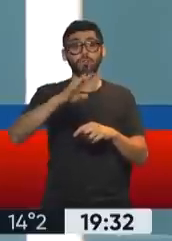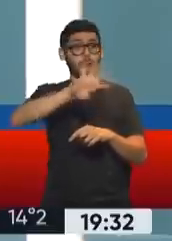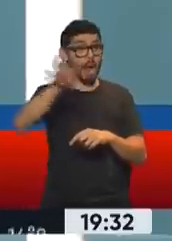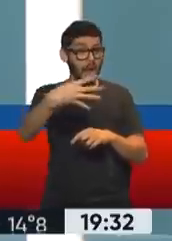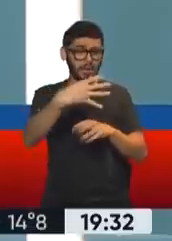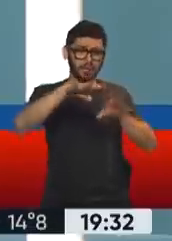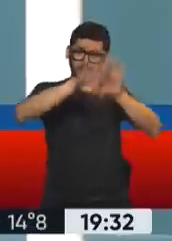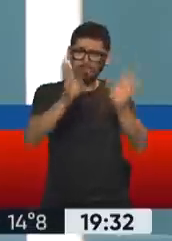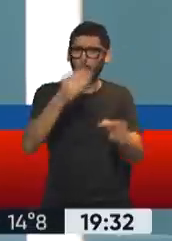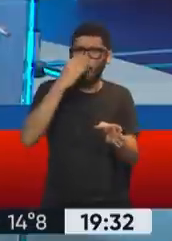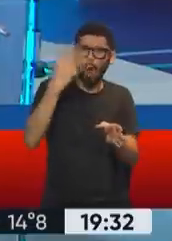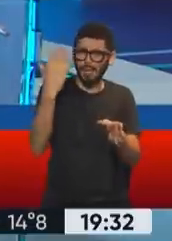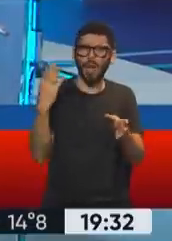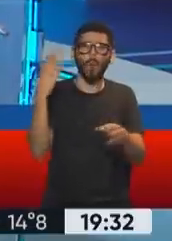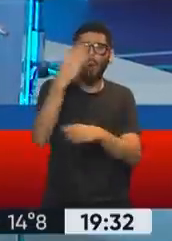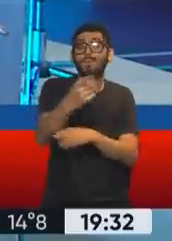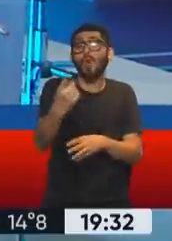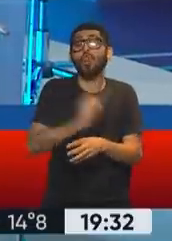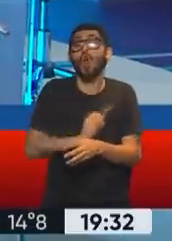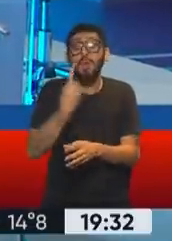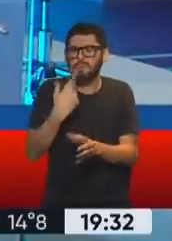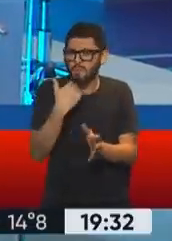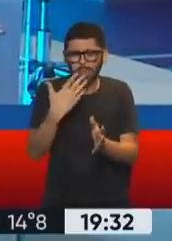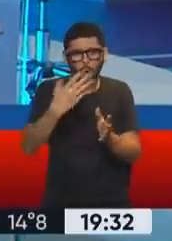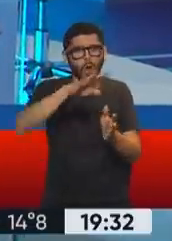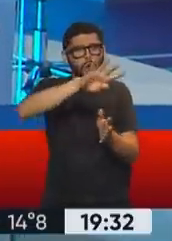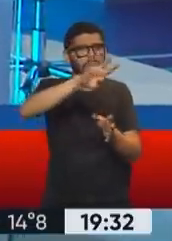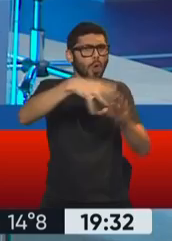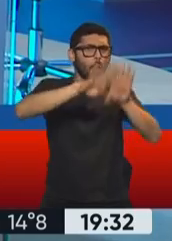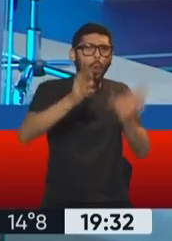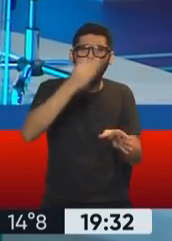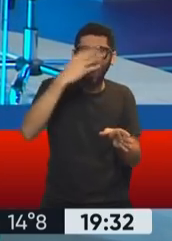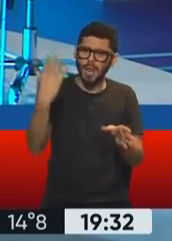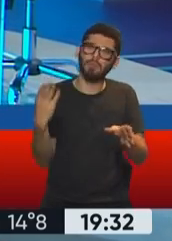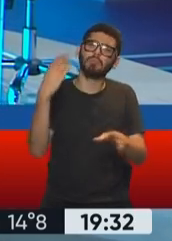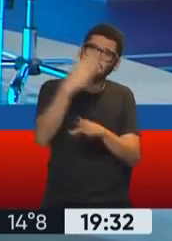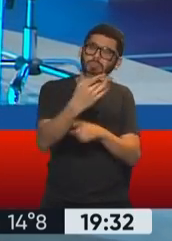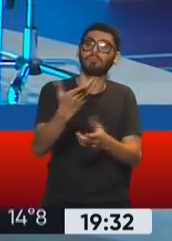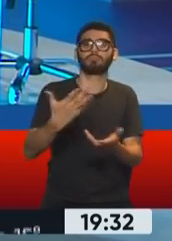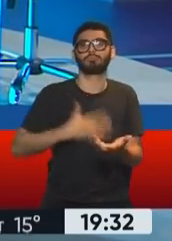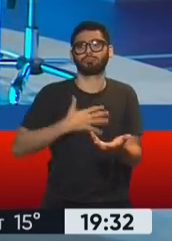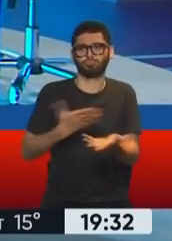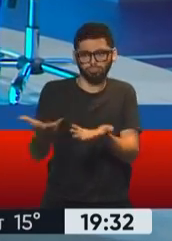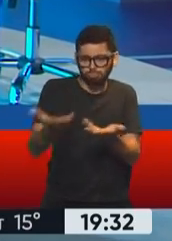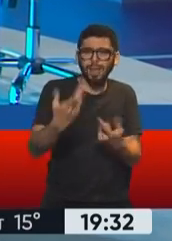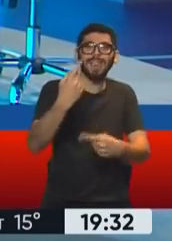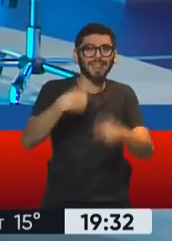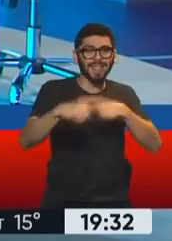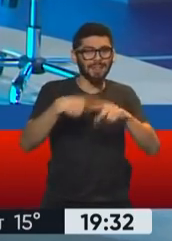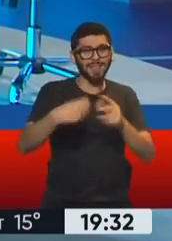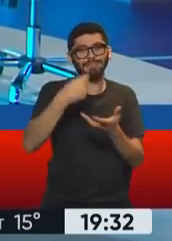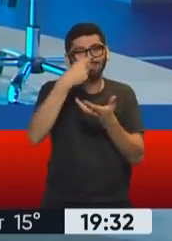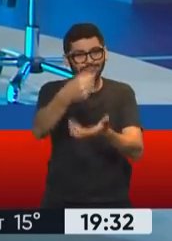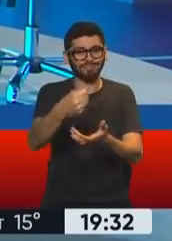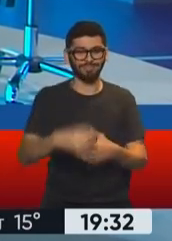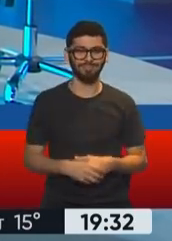ANSES, en cualquiera de nuestras oficinas, no sabemos dónde es Silvia, pero en cualquiera de nuestras oficinas para recibirla con mucha alegría para poder hacer el trámite de la asignación